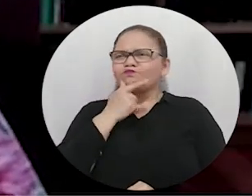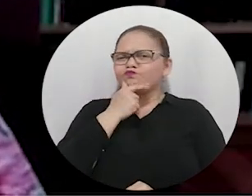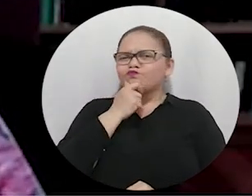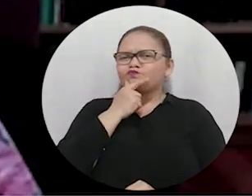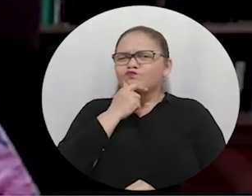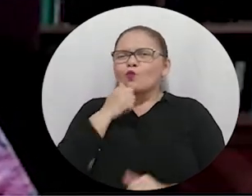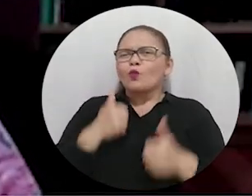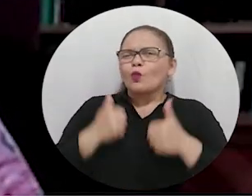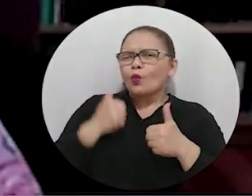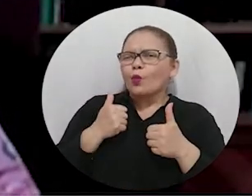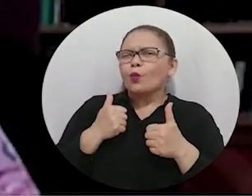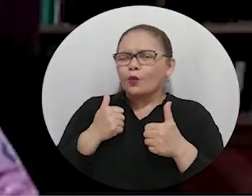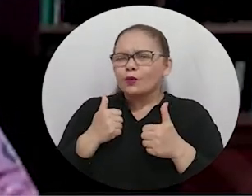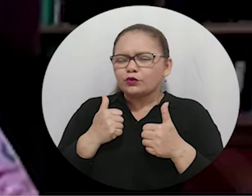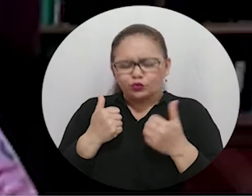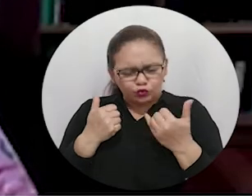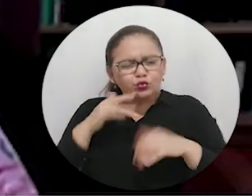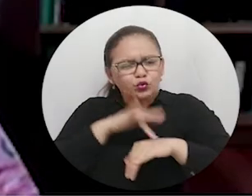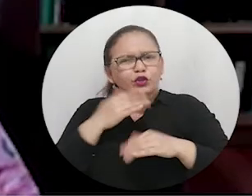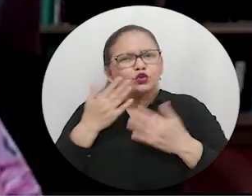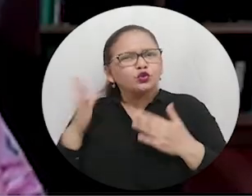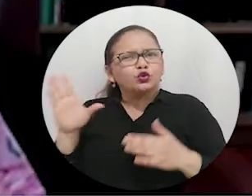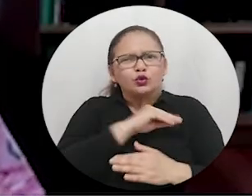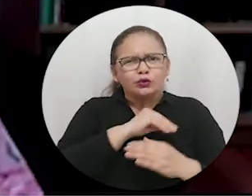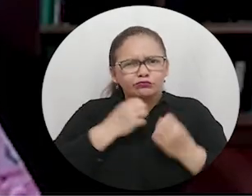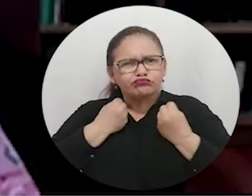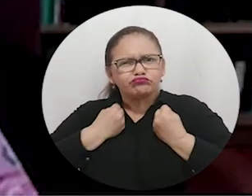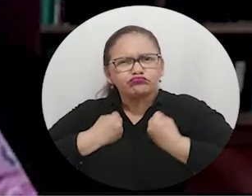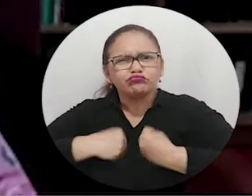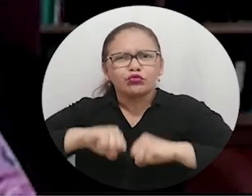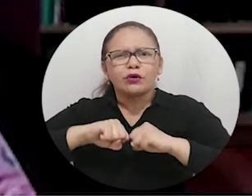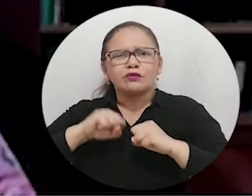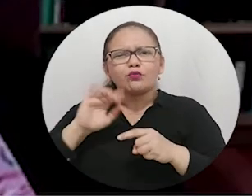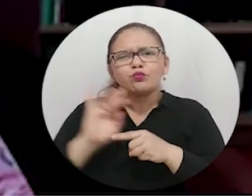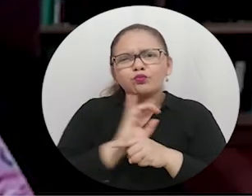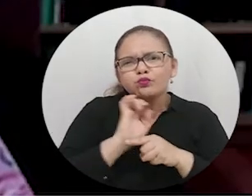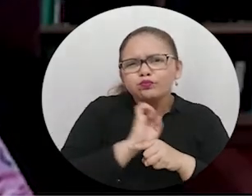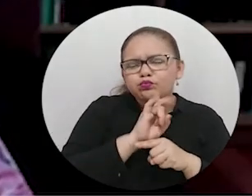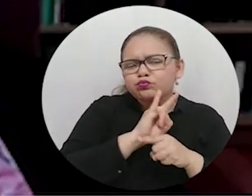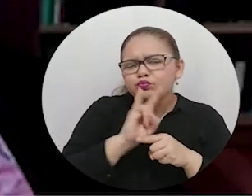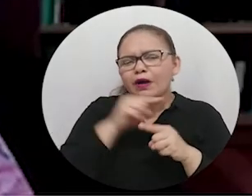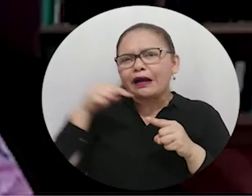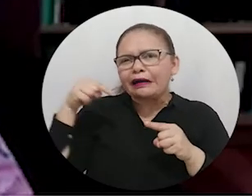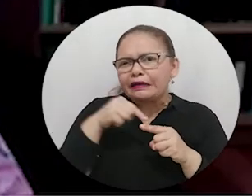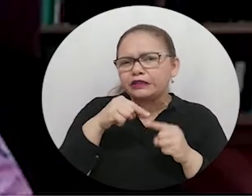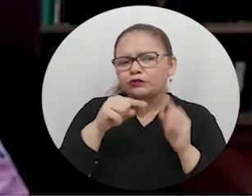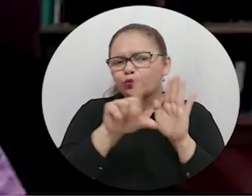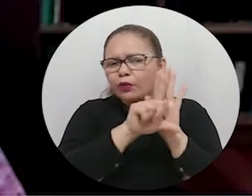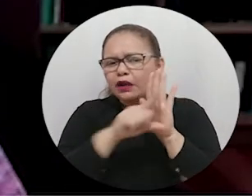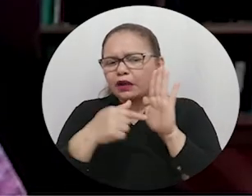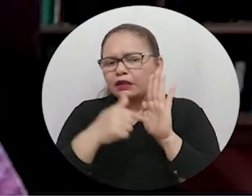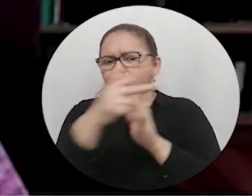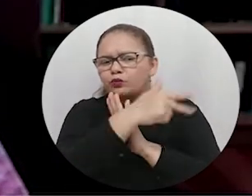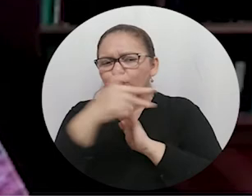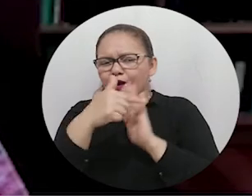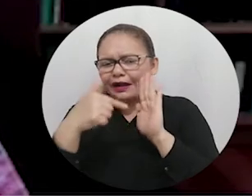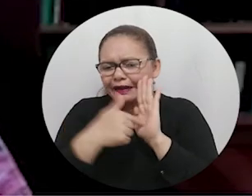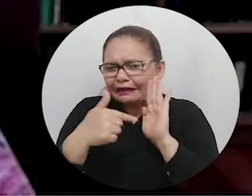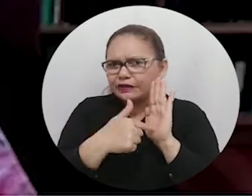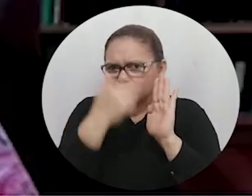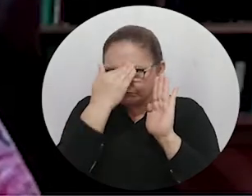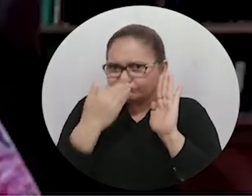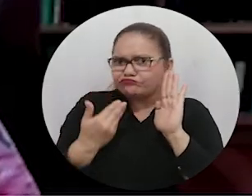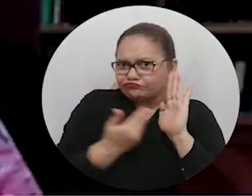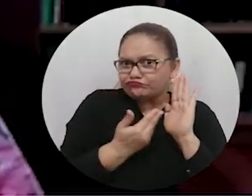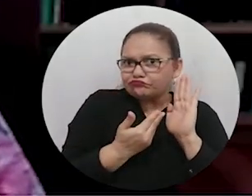la manera de salir adelante entre todos, pues creemos que hay que acudir a ese texto constitucional